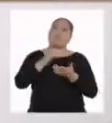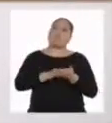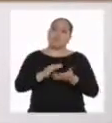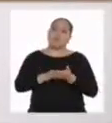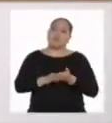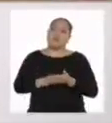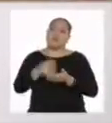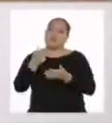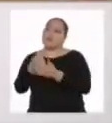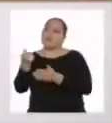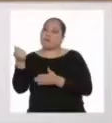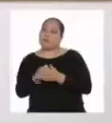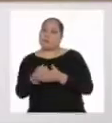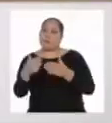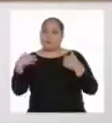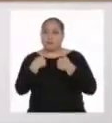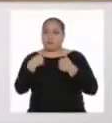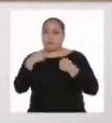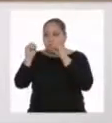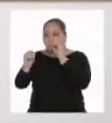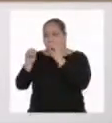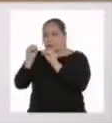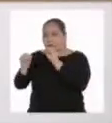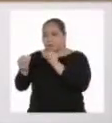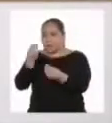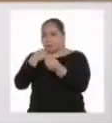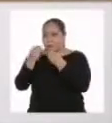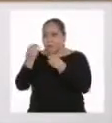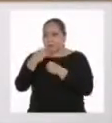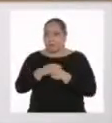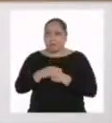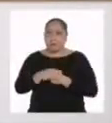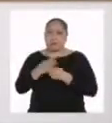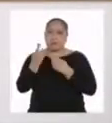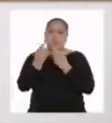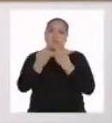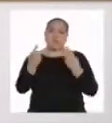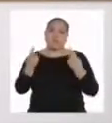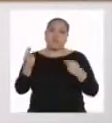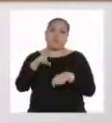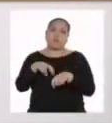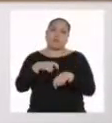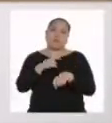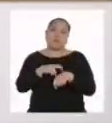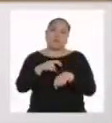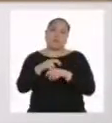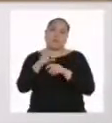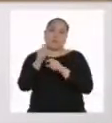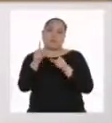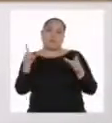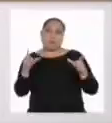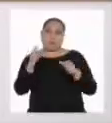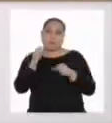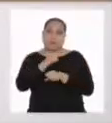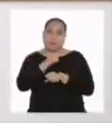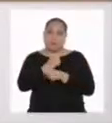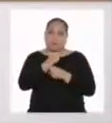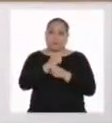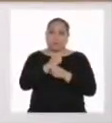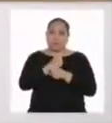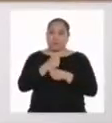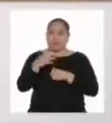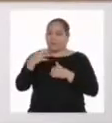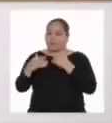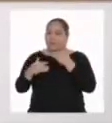comprar unos animalitos, los cuales alimentarán probablemente con los recursos naturales del lugar donde trabajan. Y para